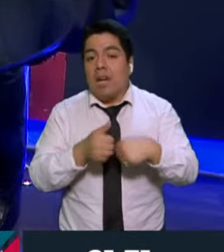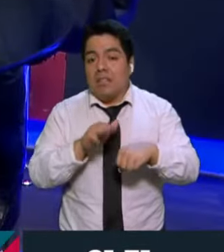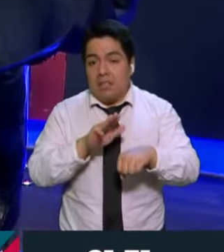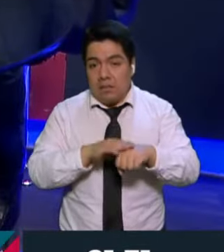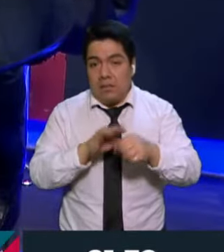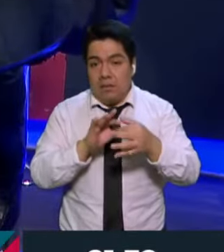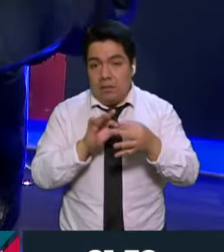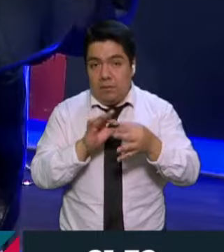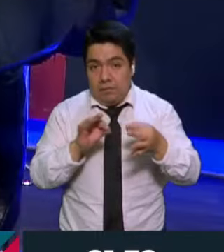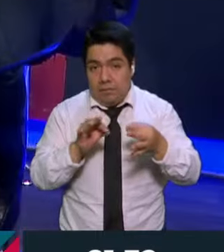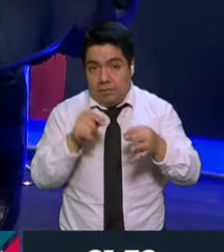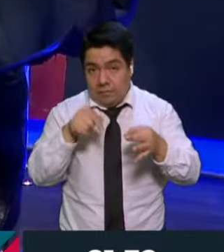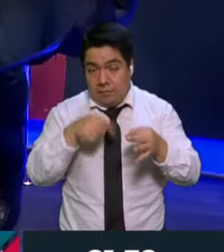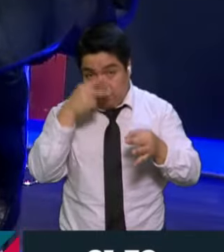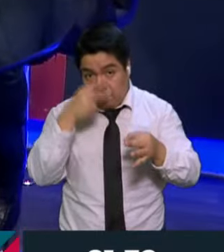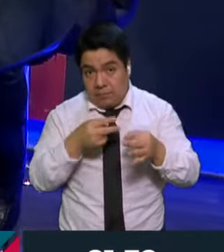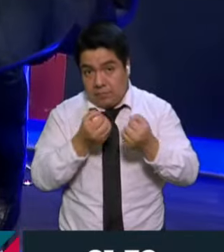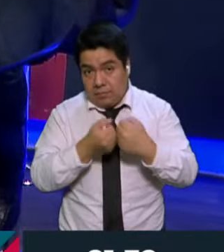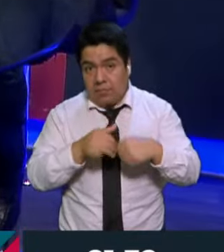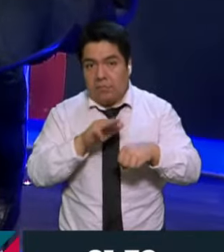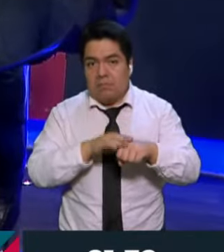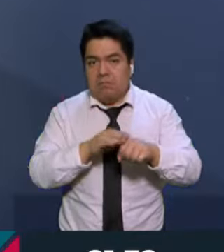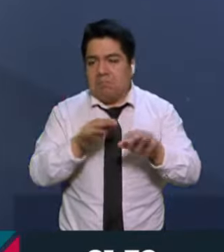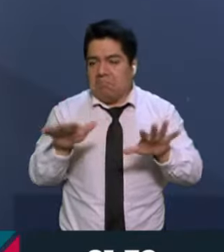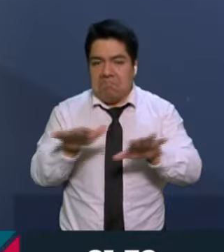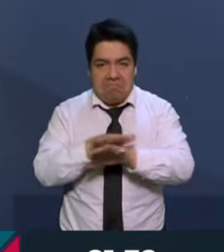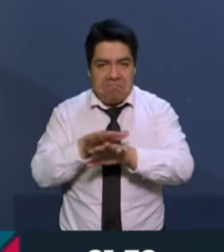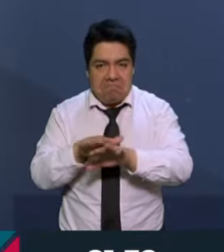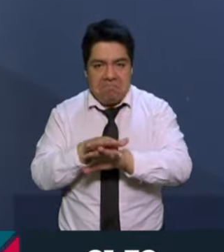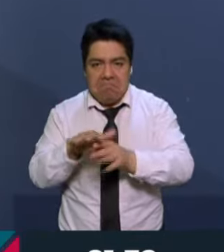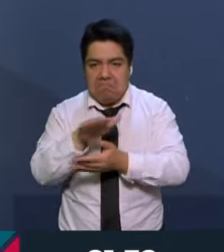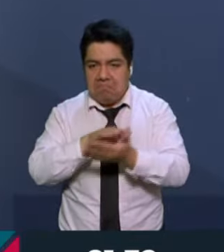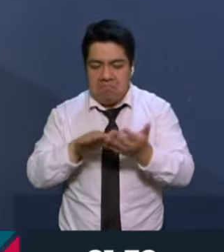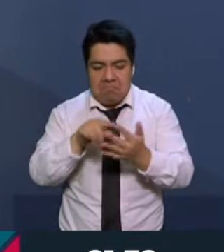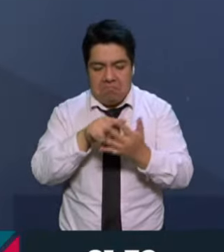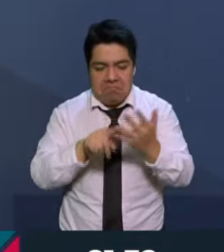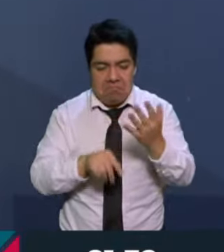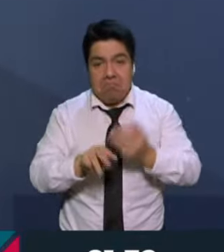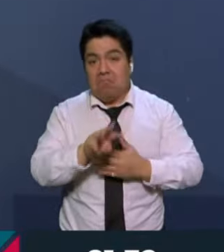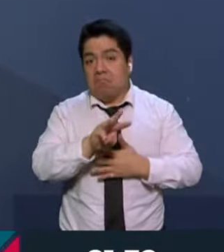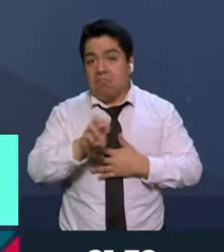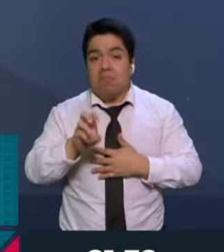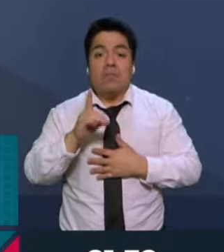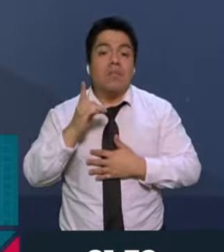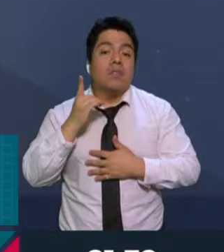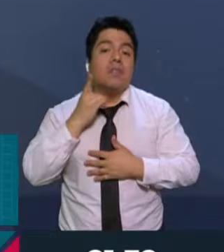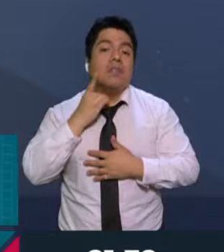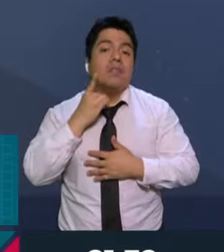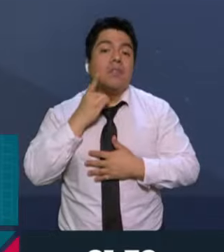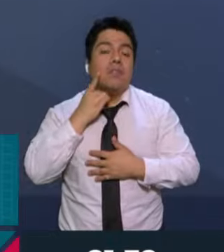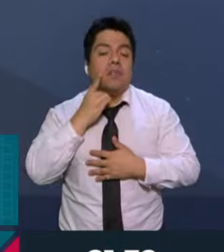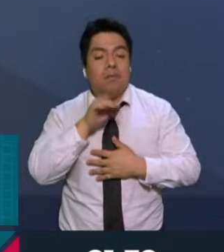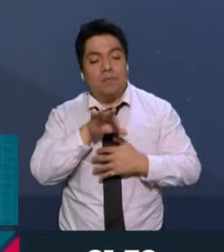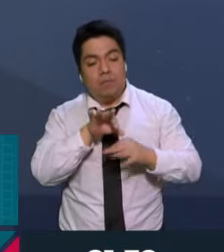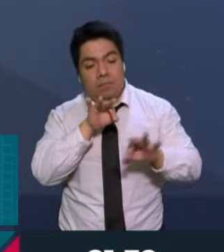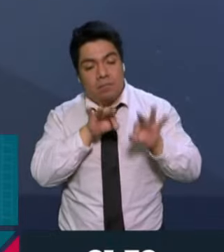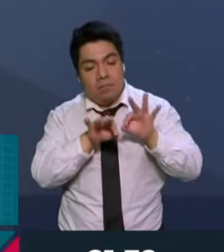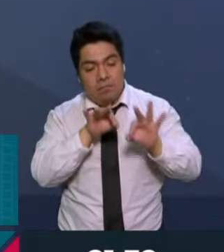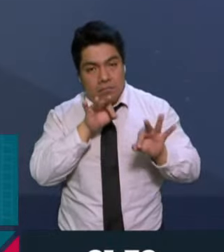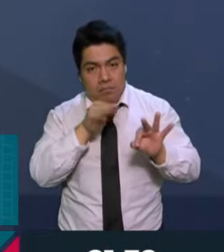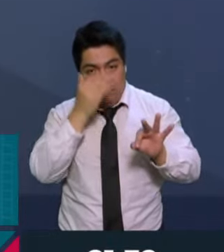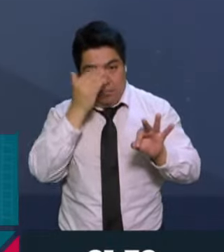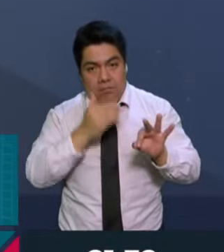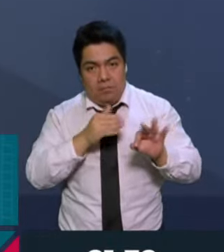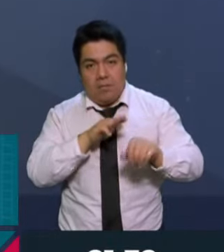El sistema mexicano es un sistema mixto. Tenemos 300 diputaciones que son electas bajo un